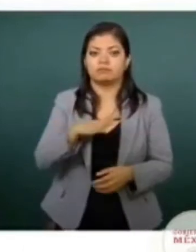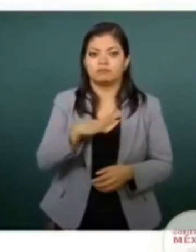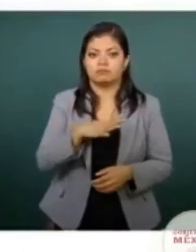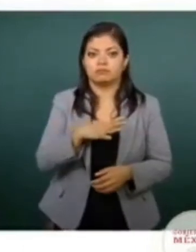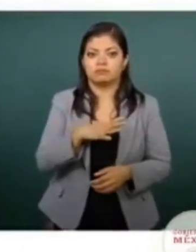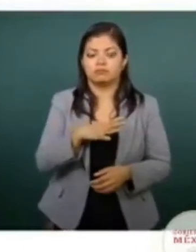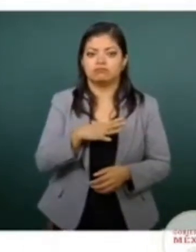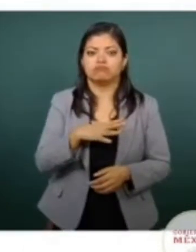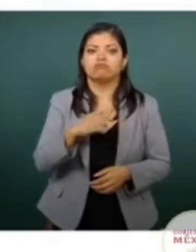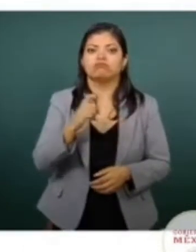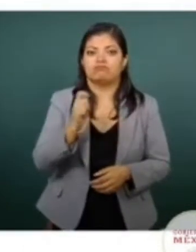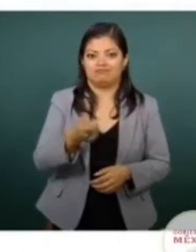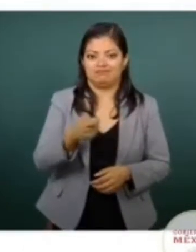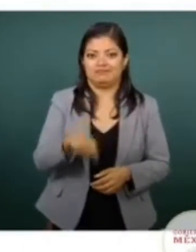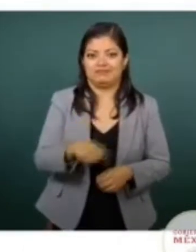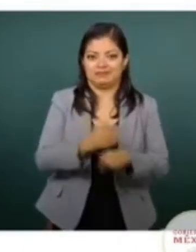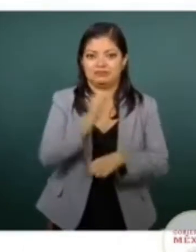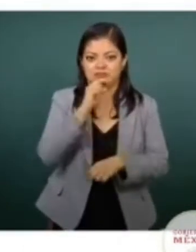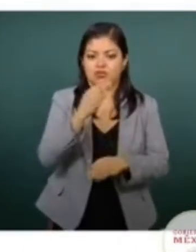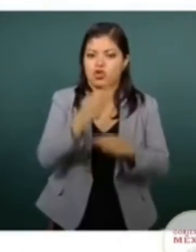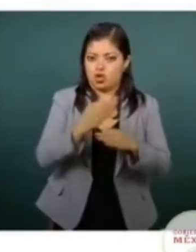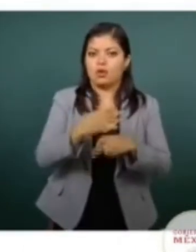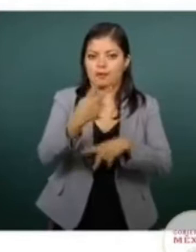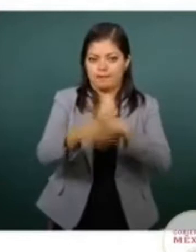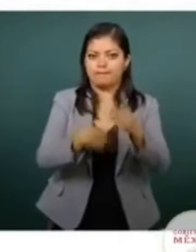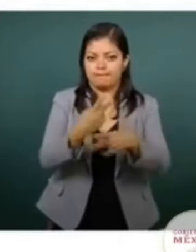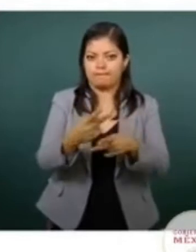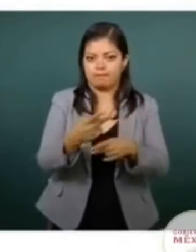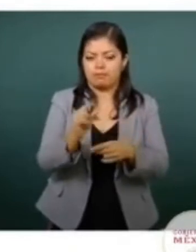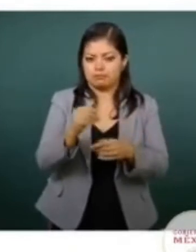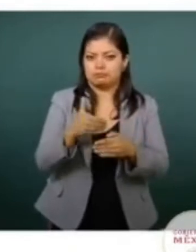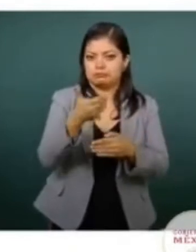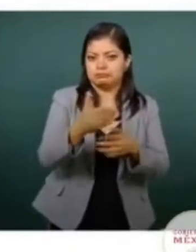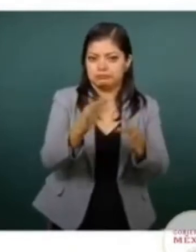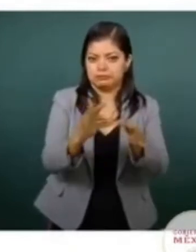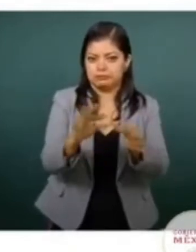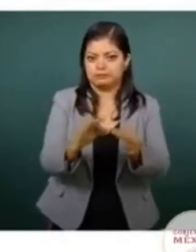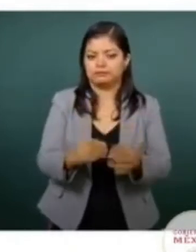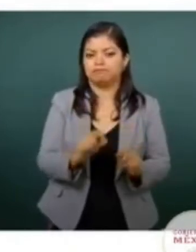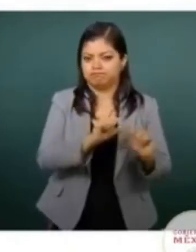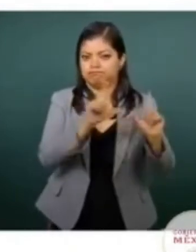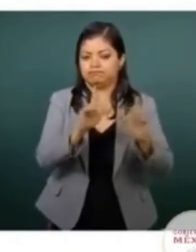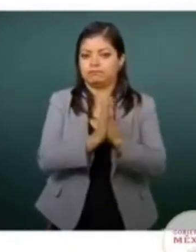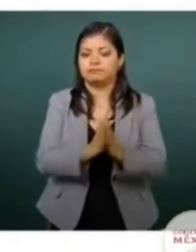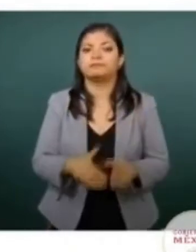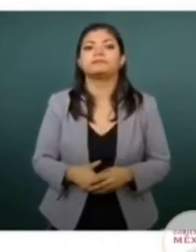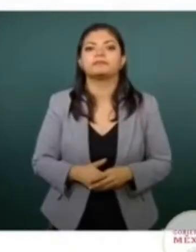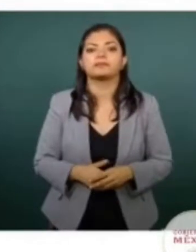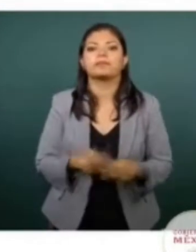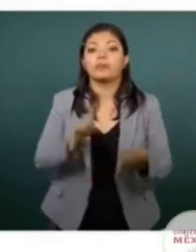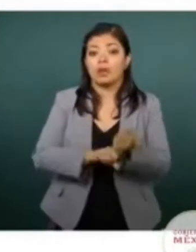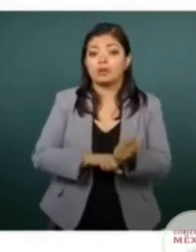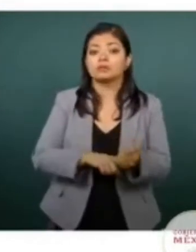delictual del estado. Ahorita lo vamos a ver más adelante. La incidencia delictiva de los